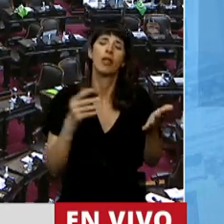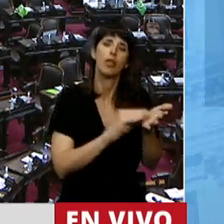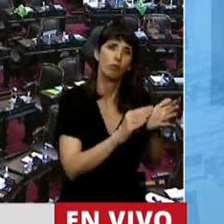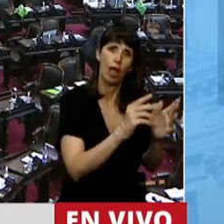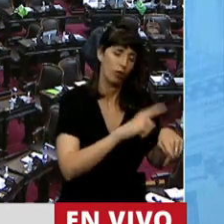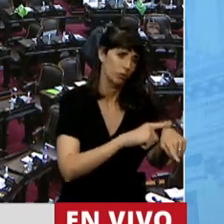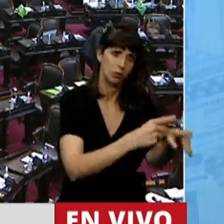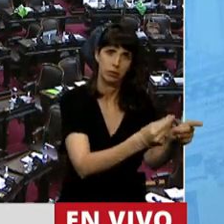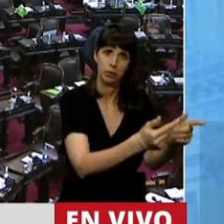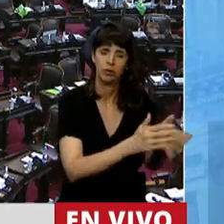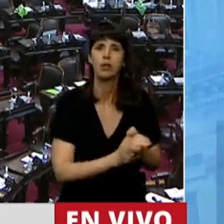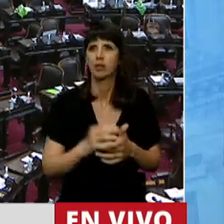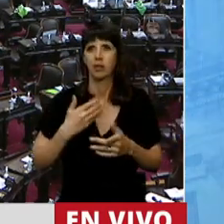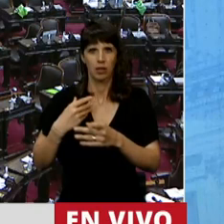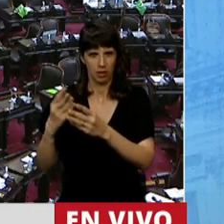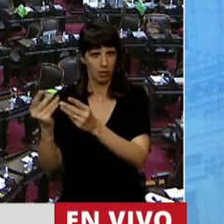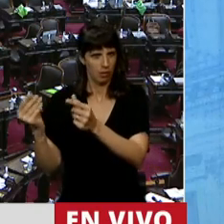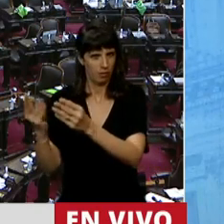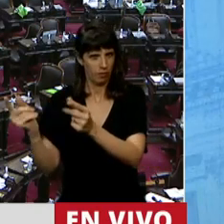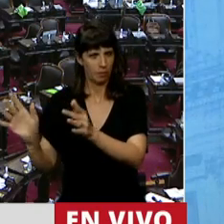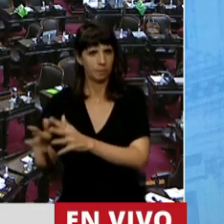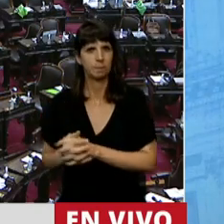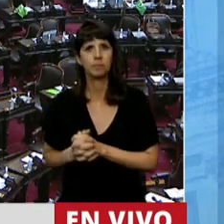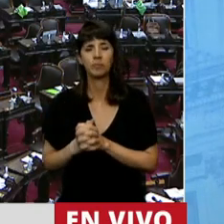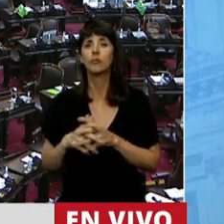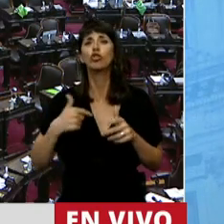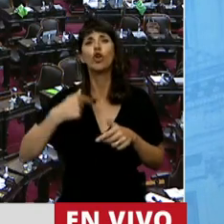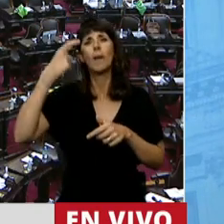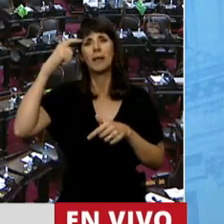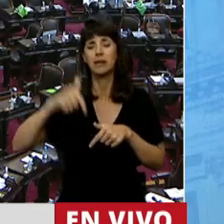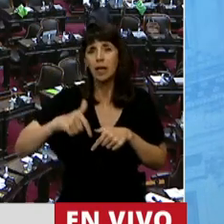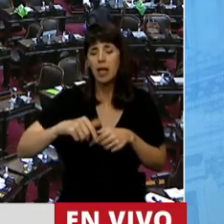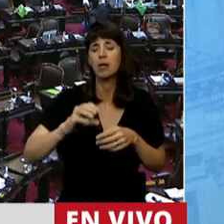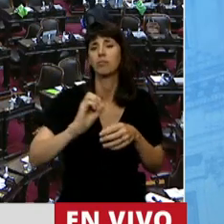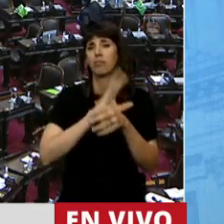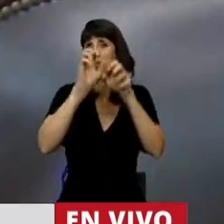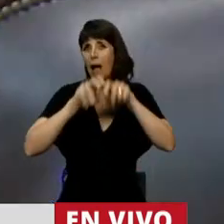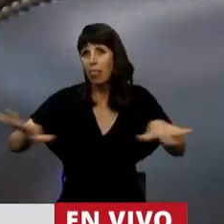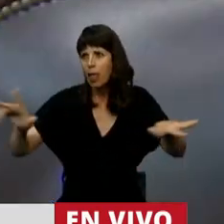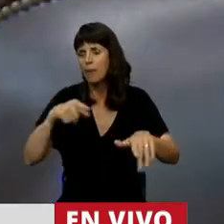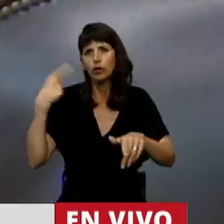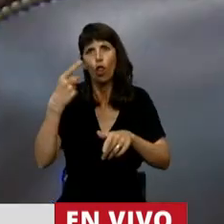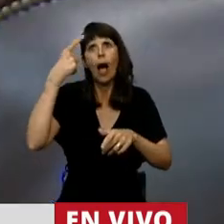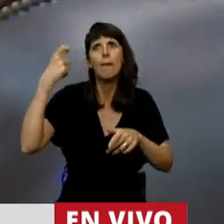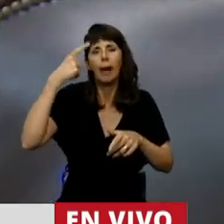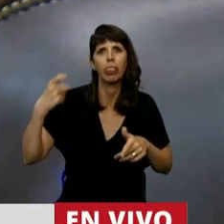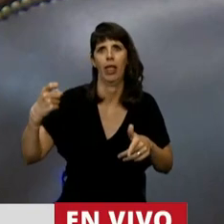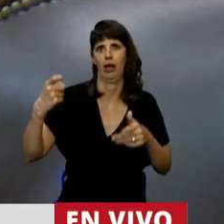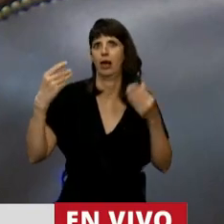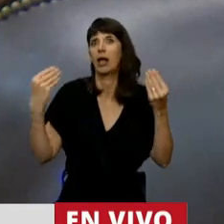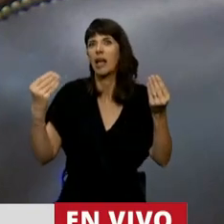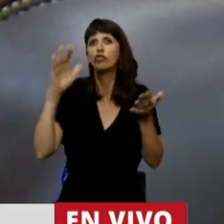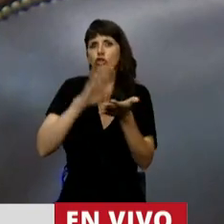Presidente. Señor Presidente, pensé que esta pandemia nos iba a dejar una gran enseñanza, que es defender la vida